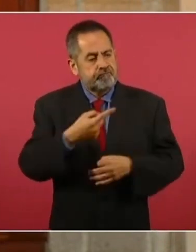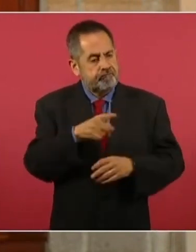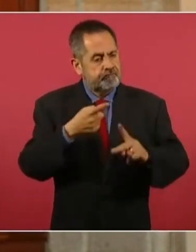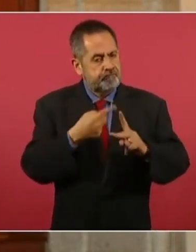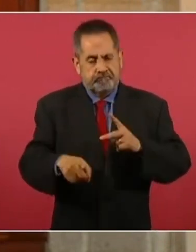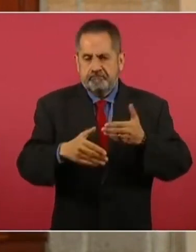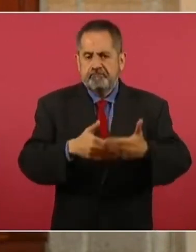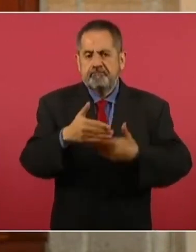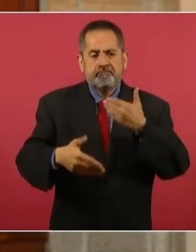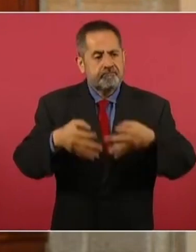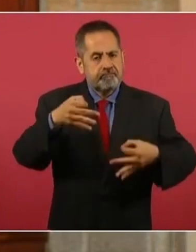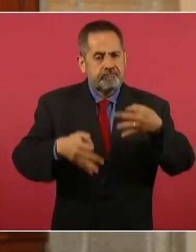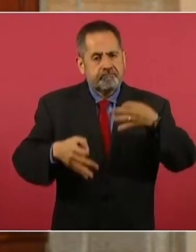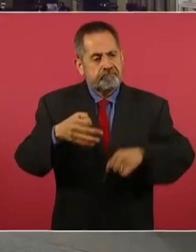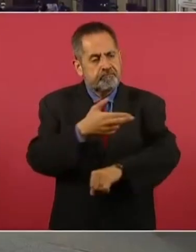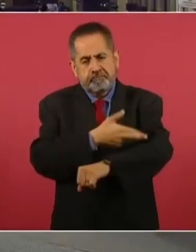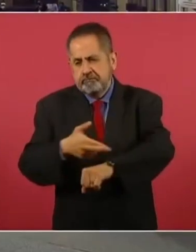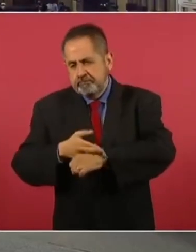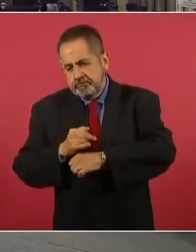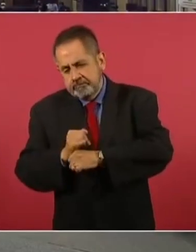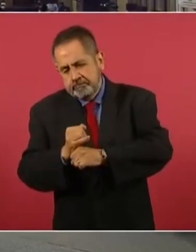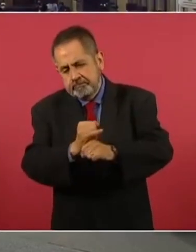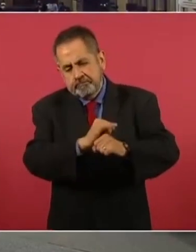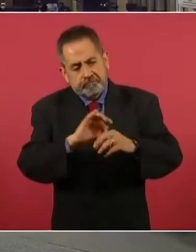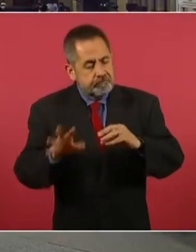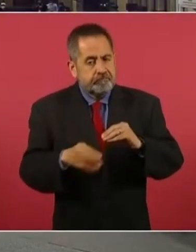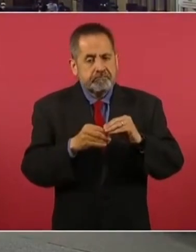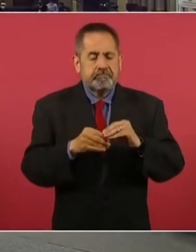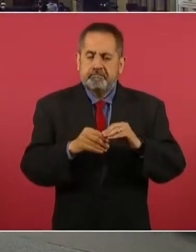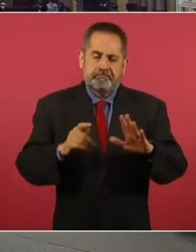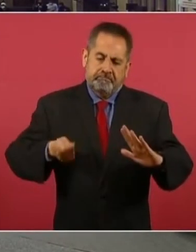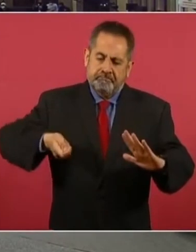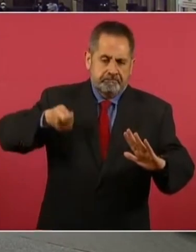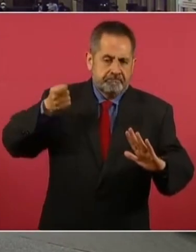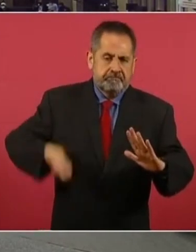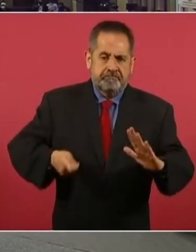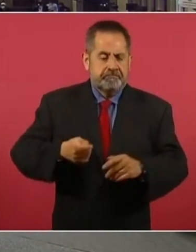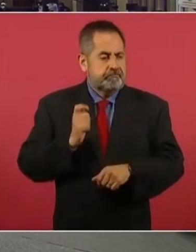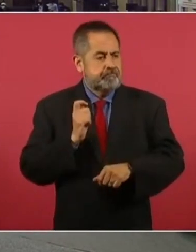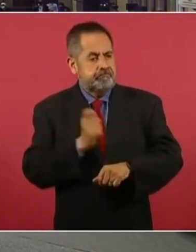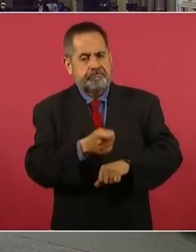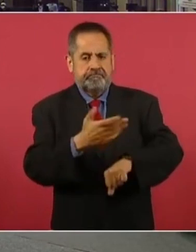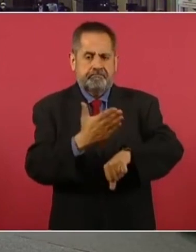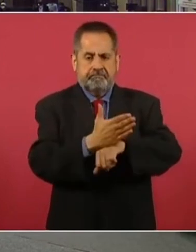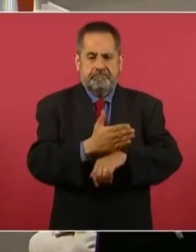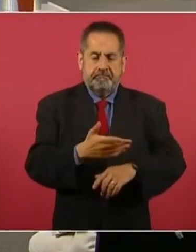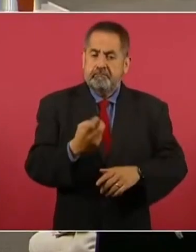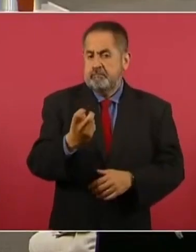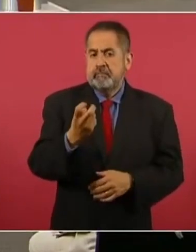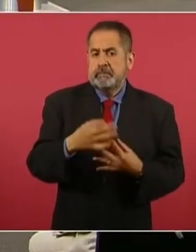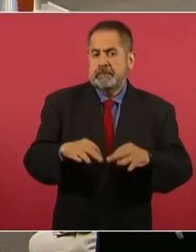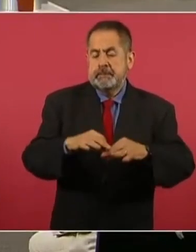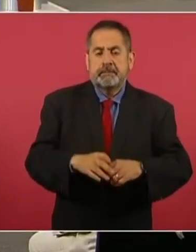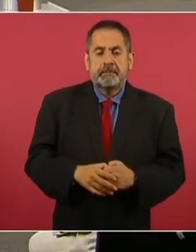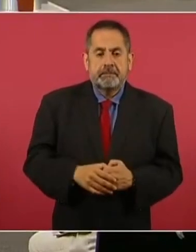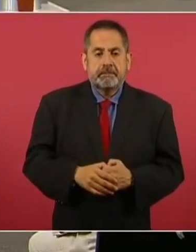penales, continuar con las investigaciones complementarias y finalmente lograr sentencias condenatorias. En el caso